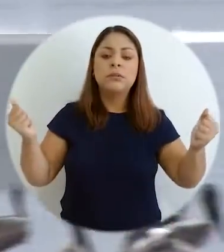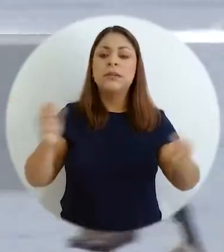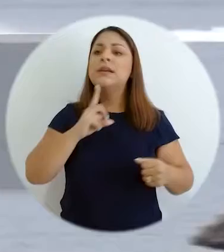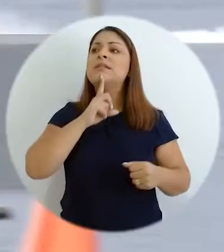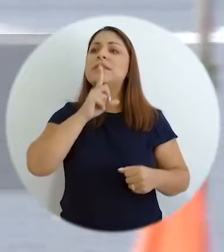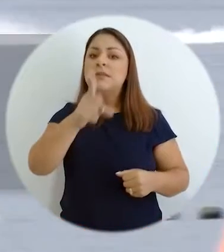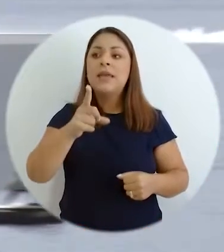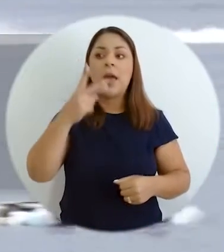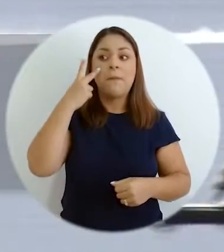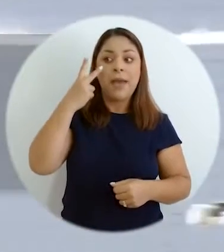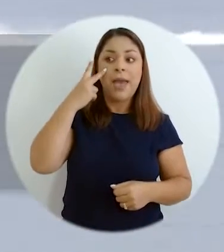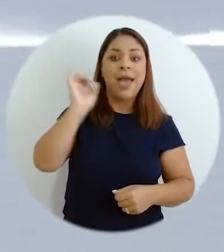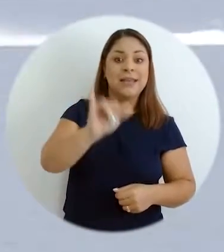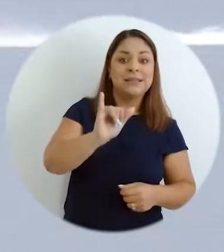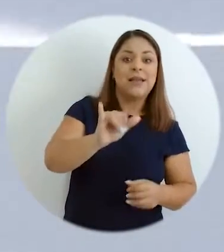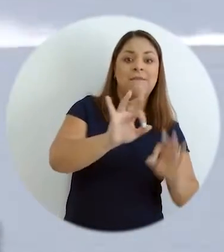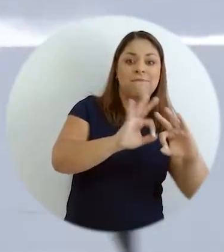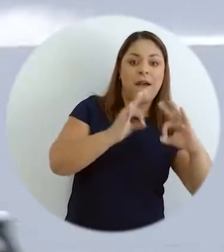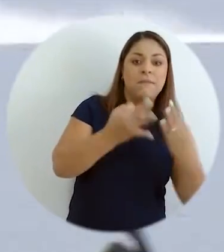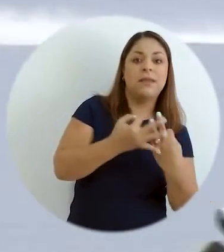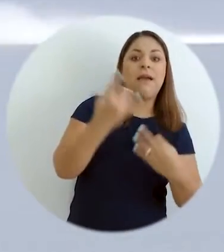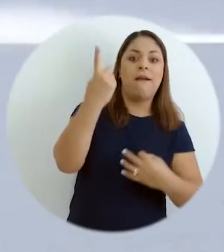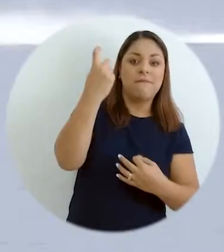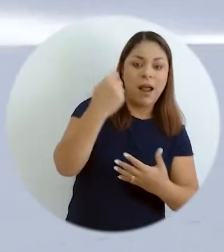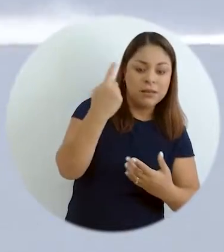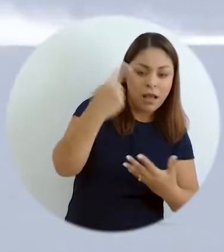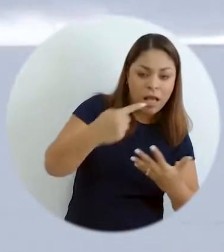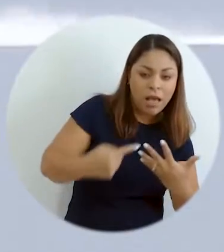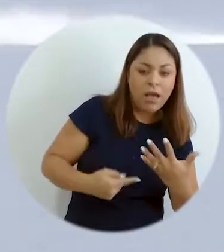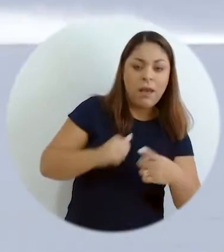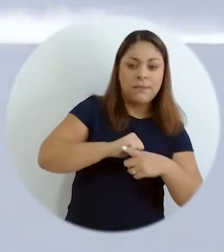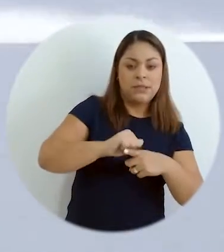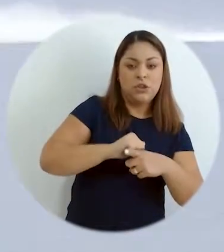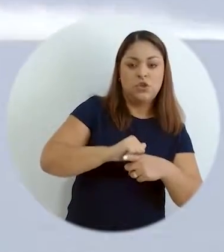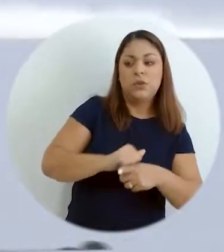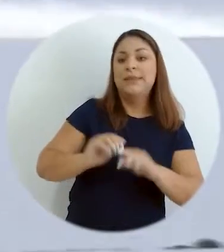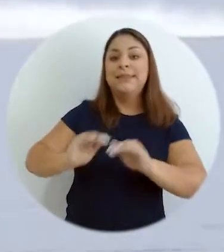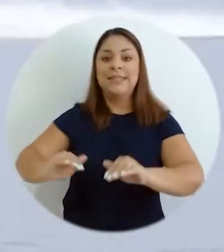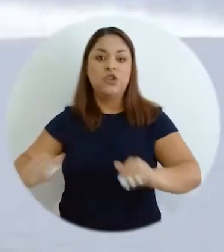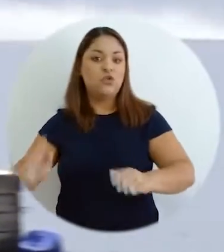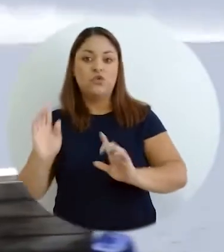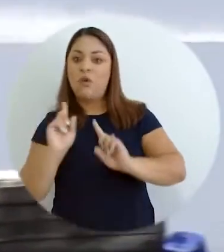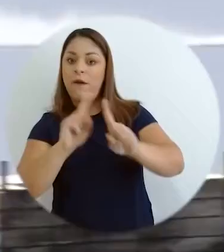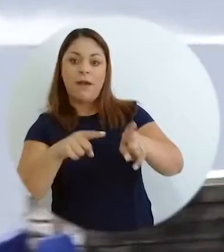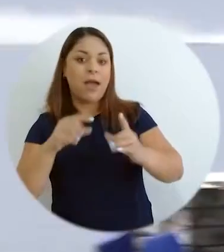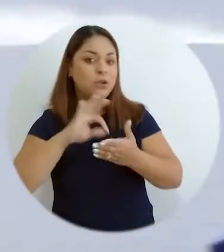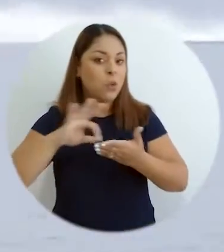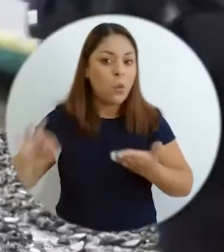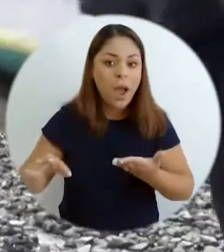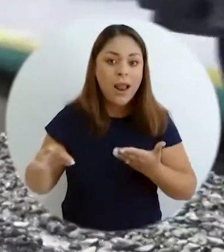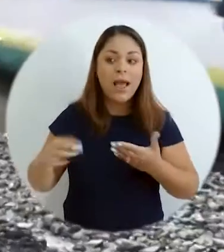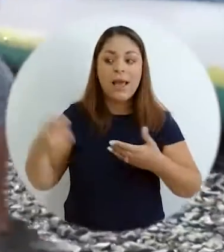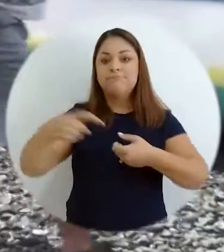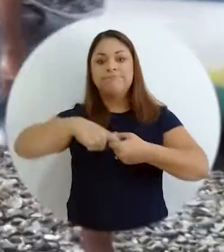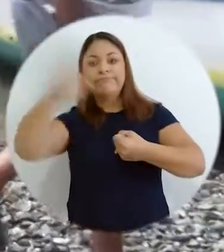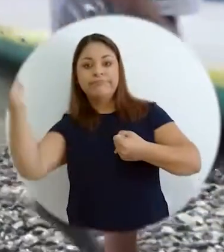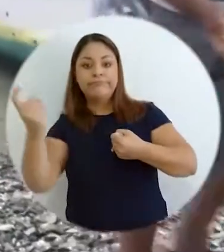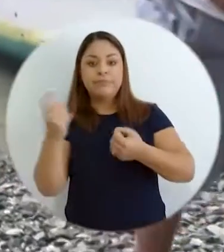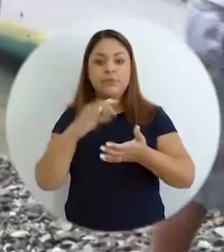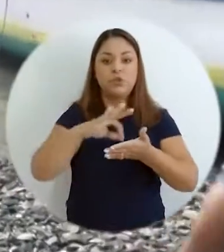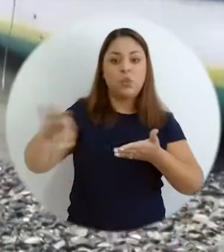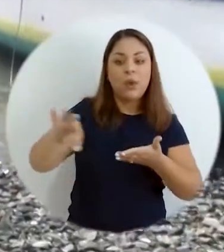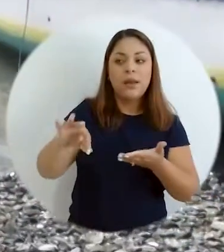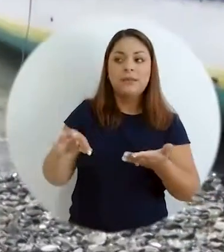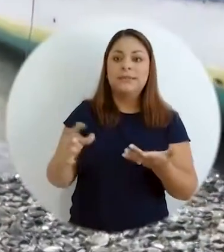Volcaba la información que recolectaba con la familia y decía, bueno, a esta familia le falta capacitación en esto para hacer un emprendimiento, los chicos no están en la escuela, hay